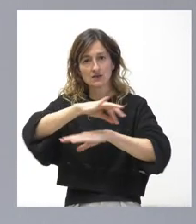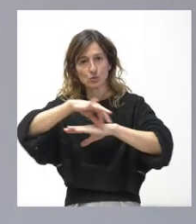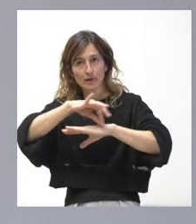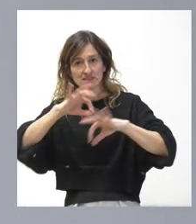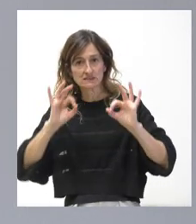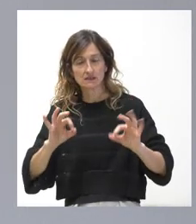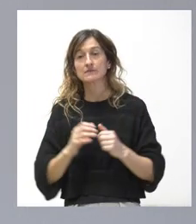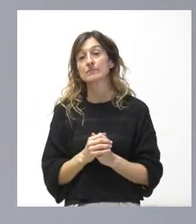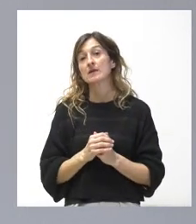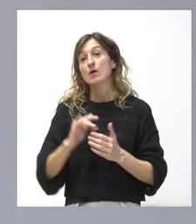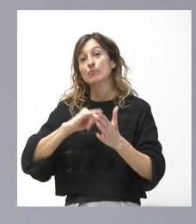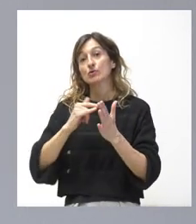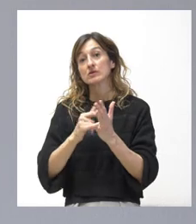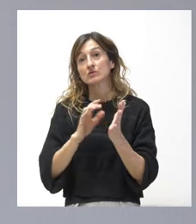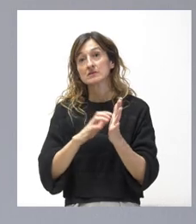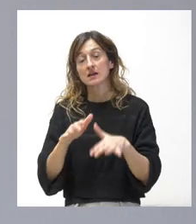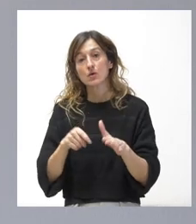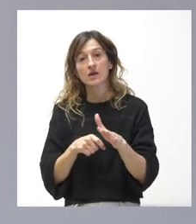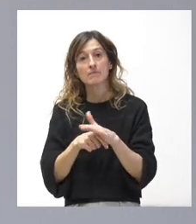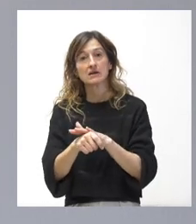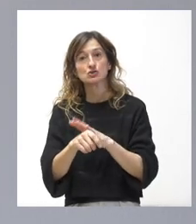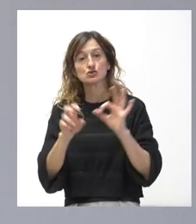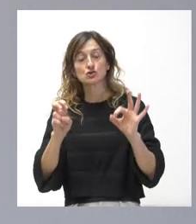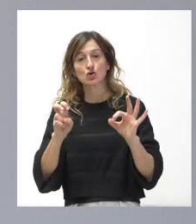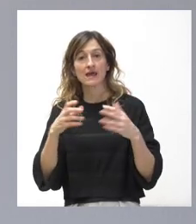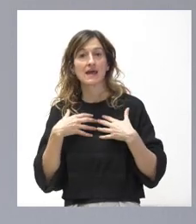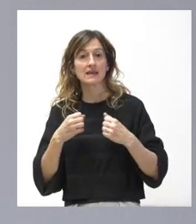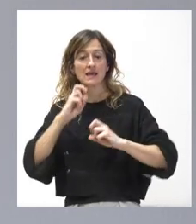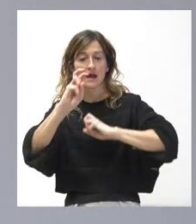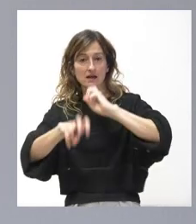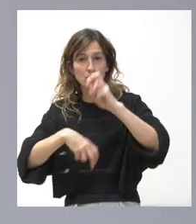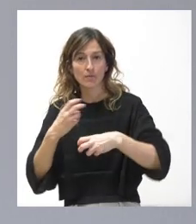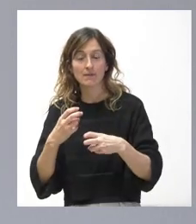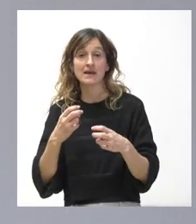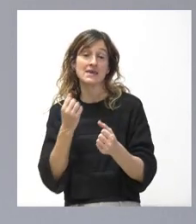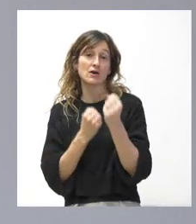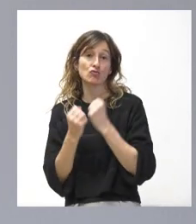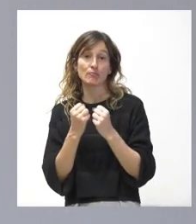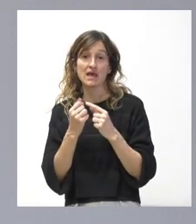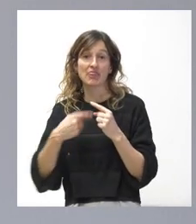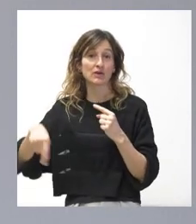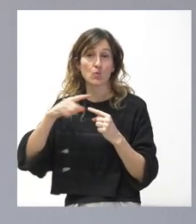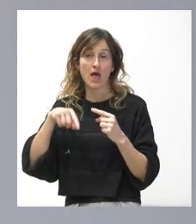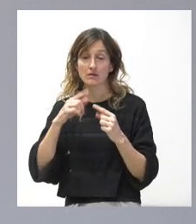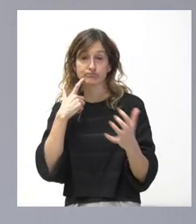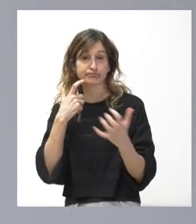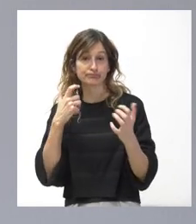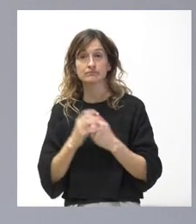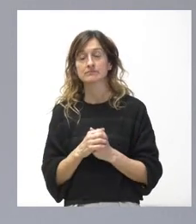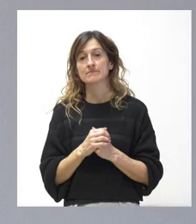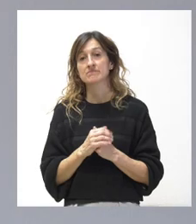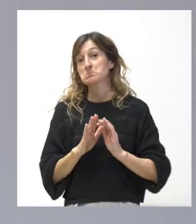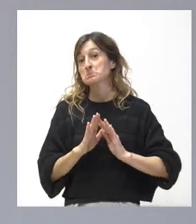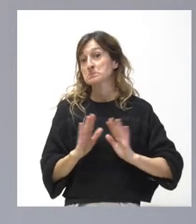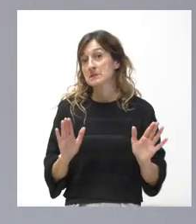un proyecto regional de una inversión en materia de energía renovable y de economía circular muy destacado y que, además, no queda ahí porque la